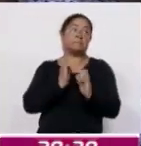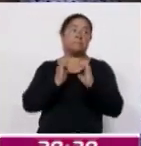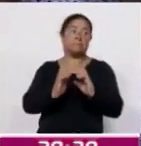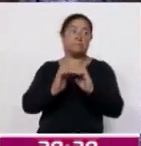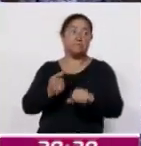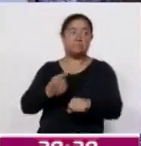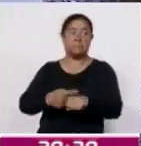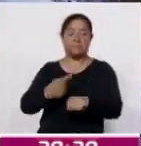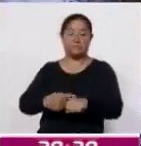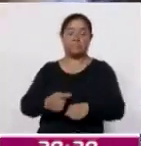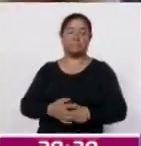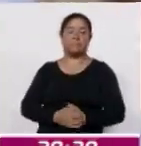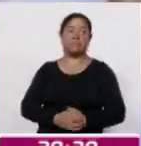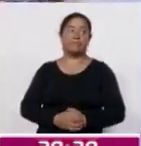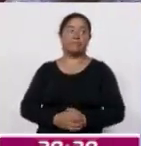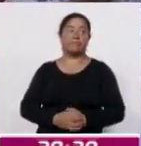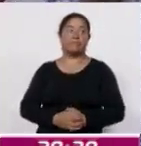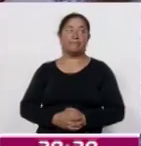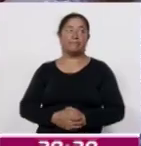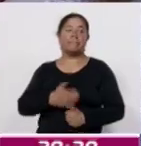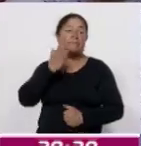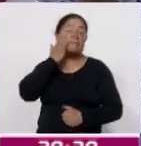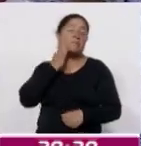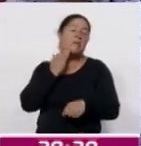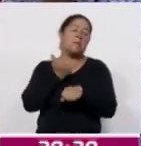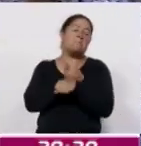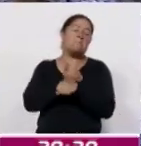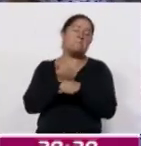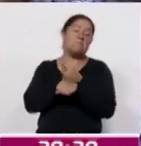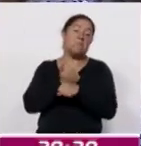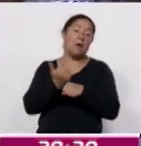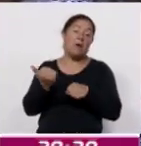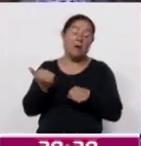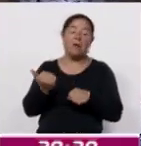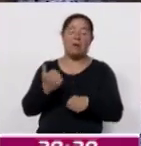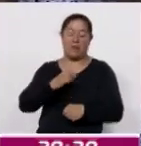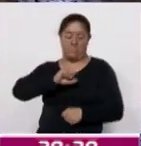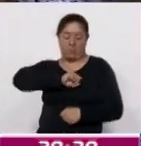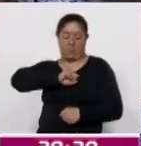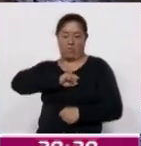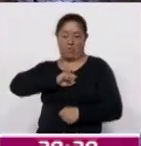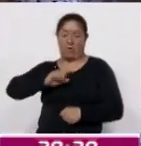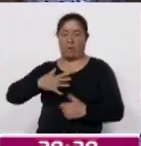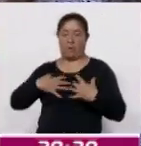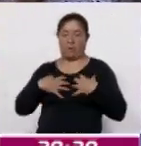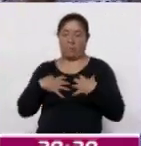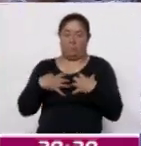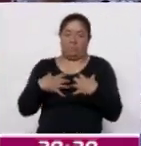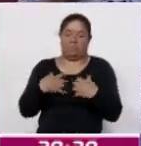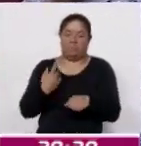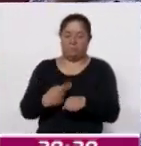enfermedades, hepatitis, neumonía, neumococo, todo,